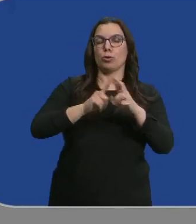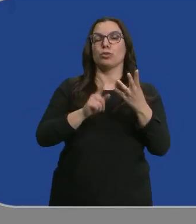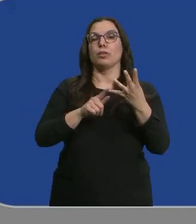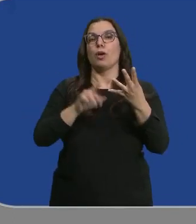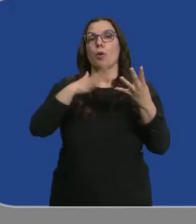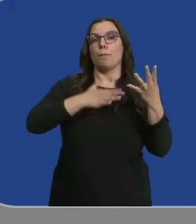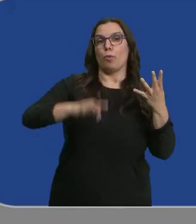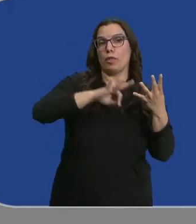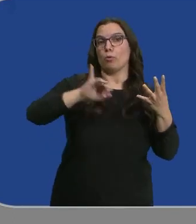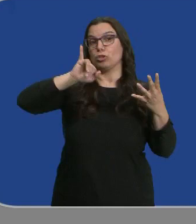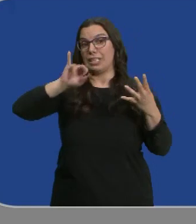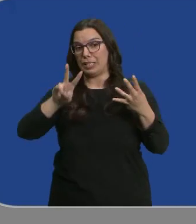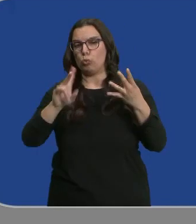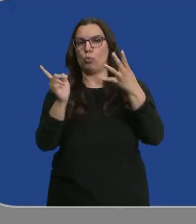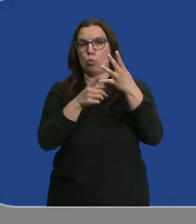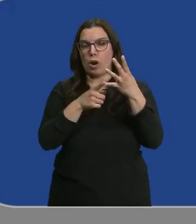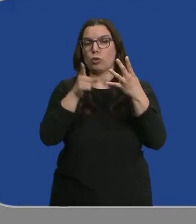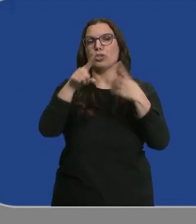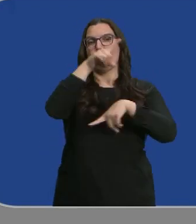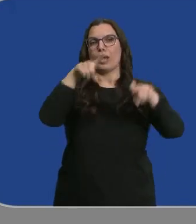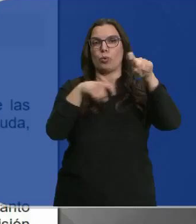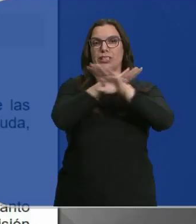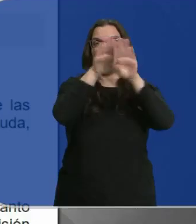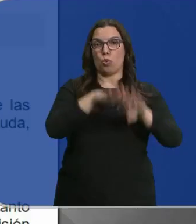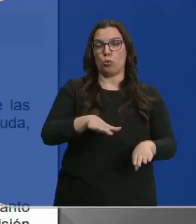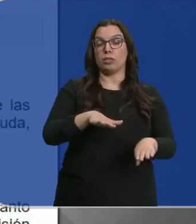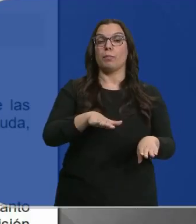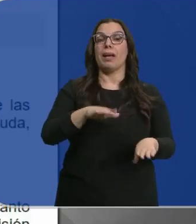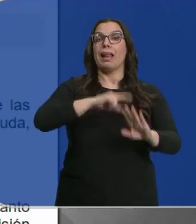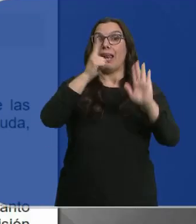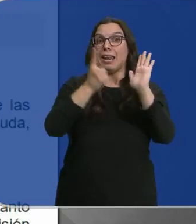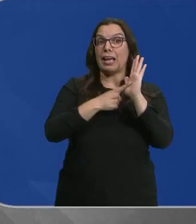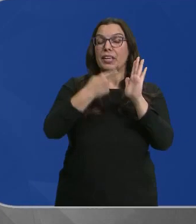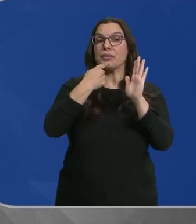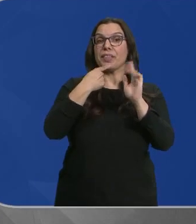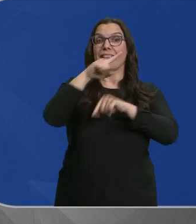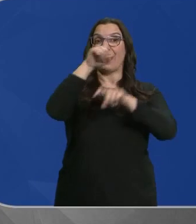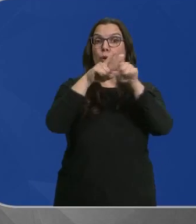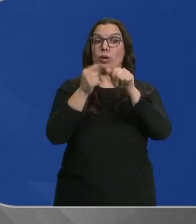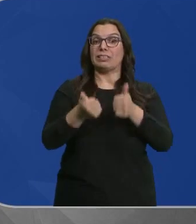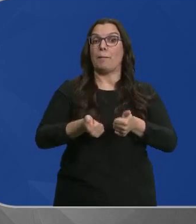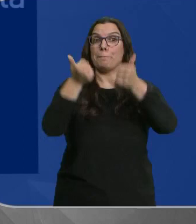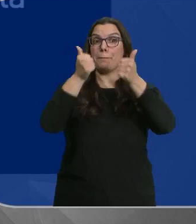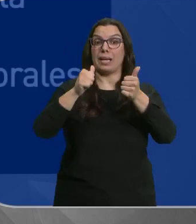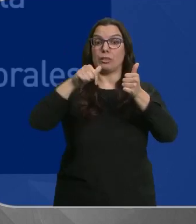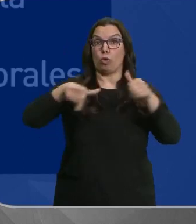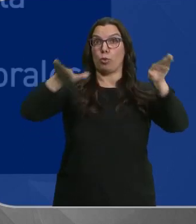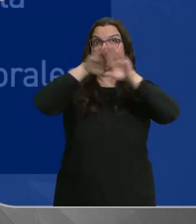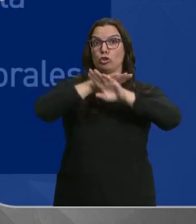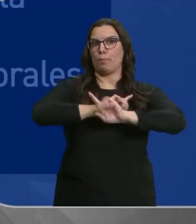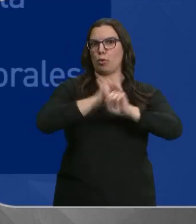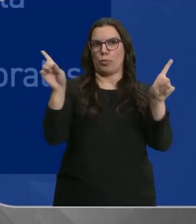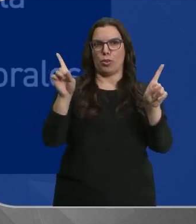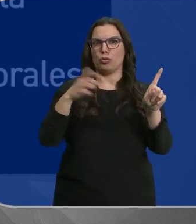e Izquierda Unida se quedan cuartas. Es el último sondeo de cara al domingo porque la ley prohíbe publicar más encuestas a partir de esta noche.